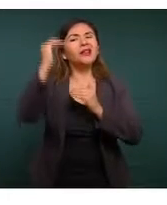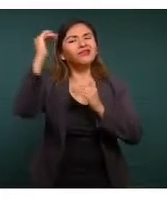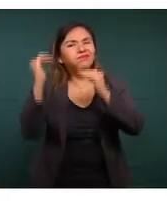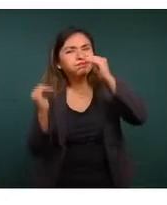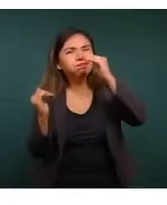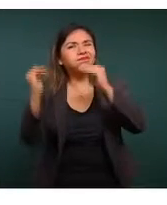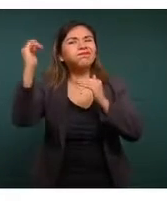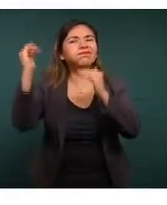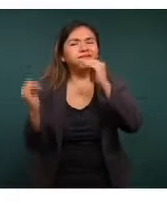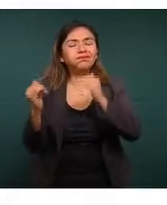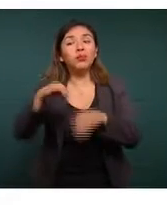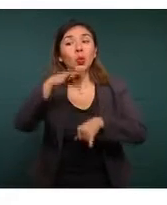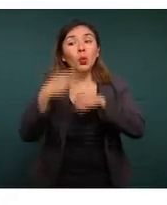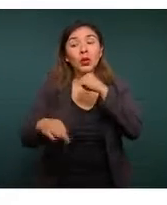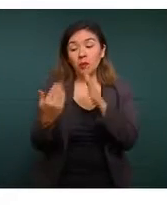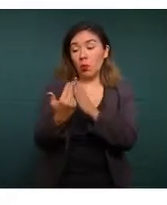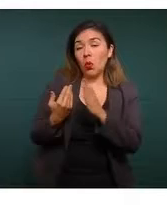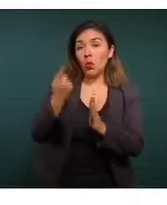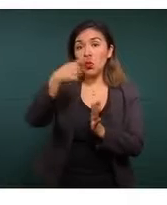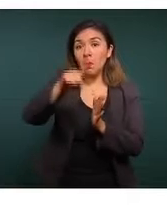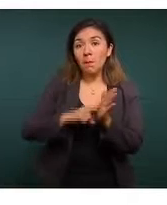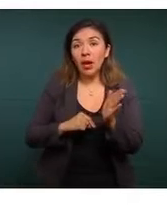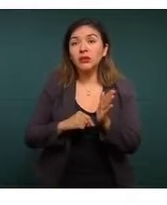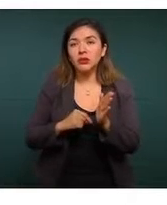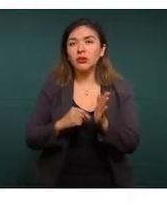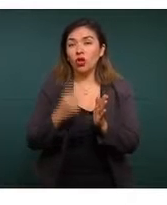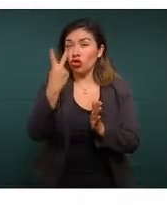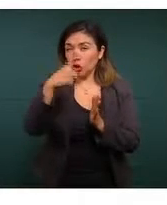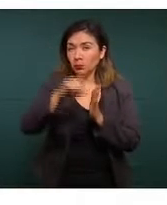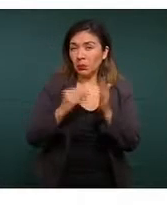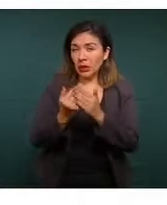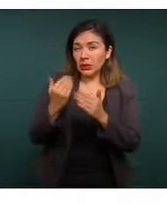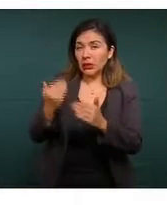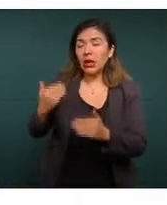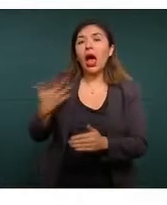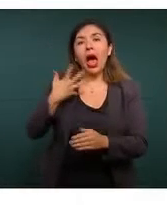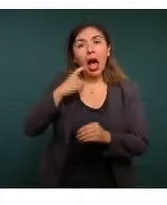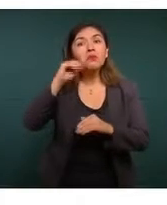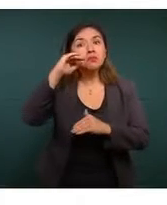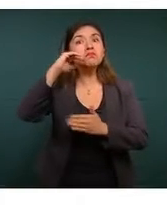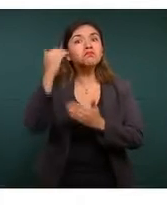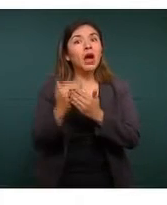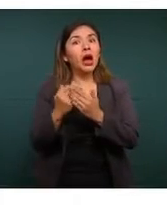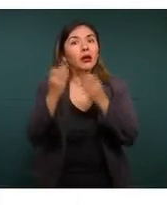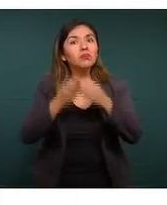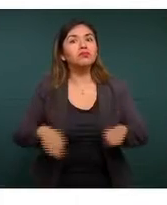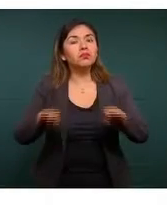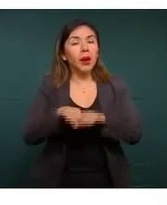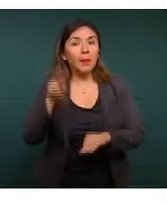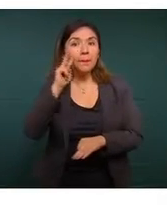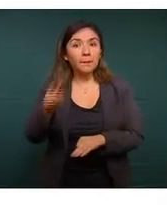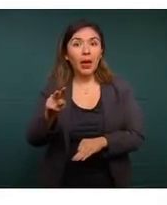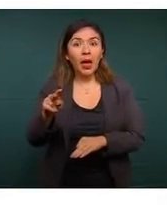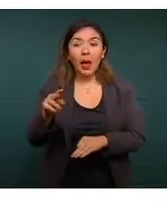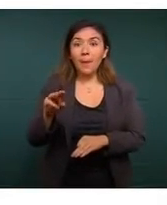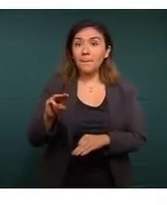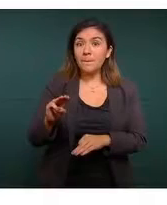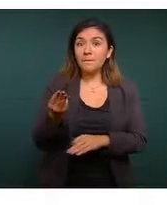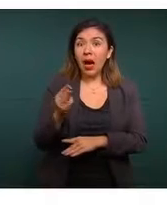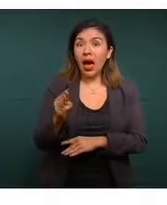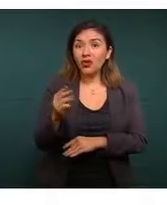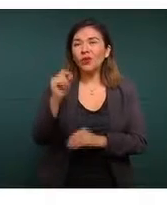y que en el último mes, en los dos últimos meses había tenido una reducción. En este último, en mayo,